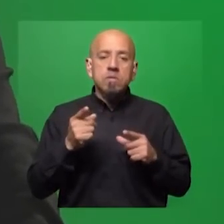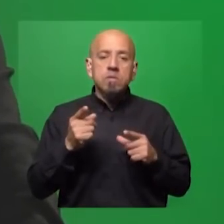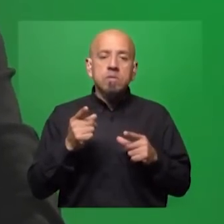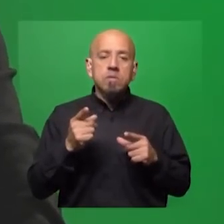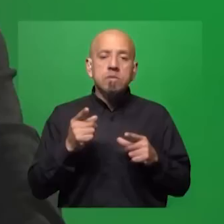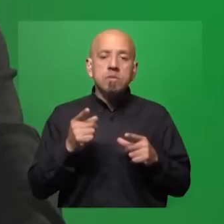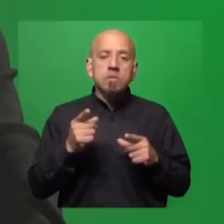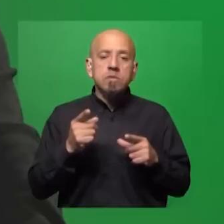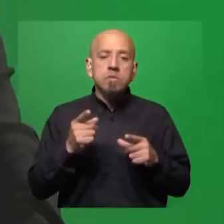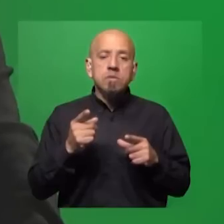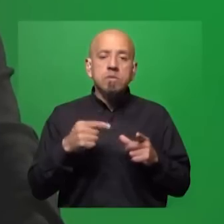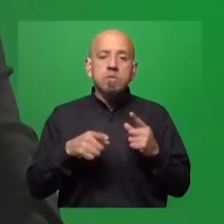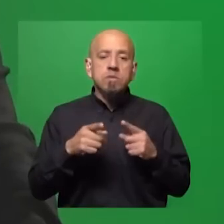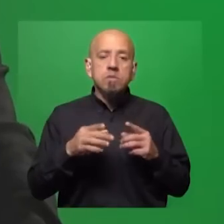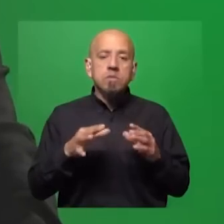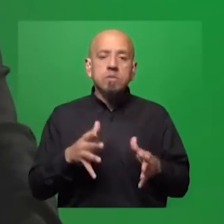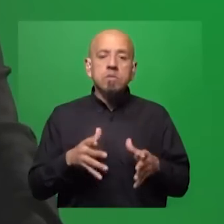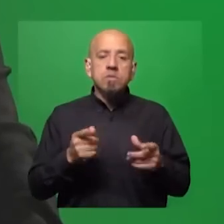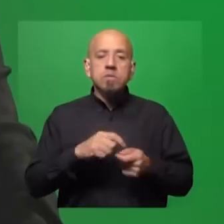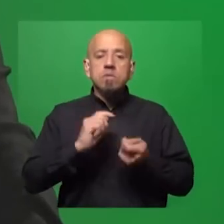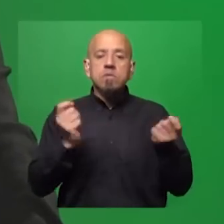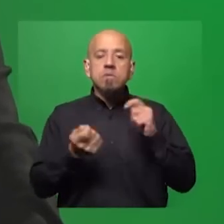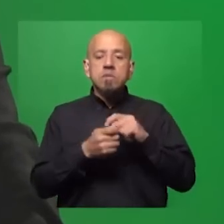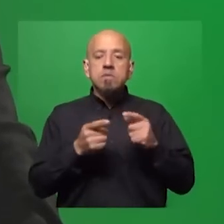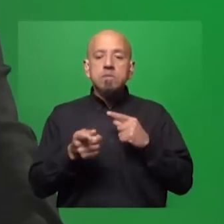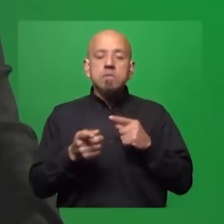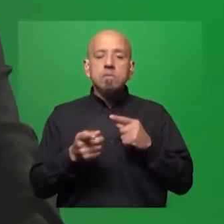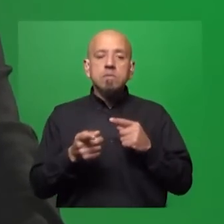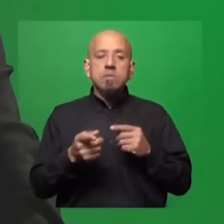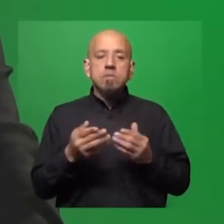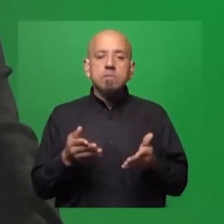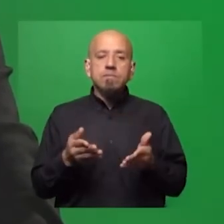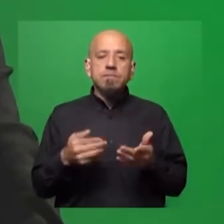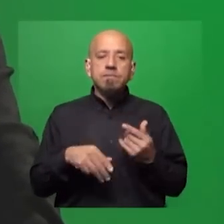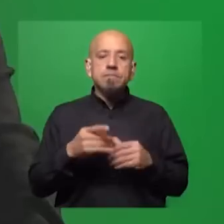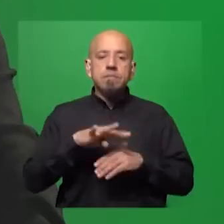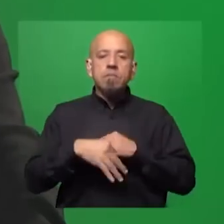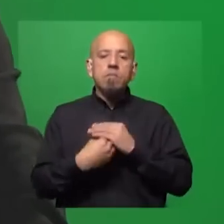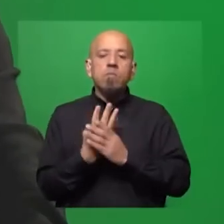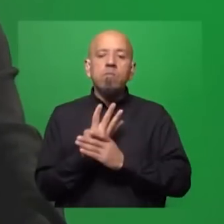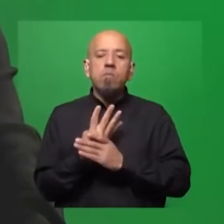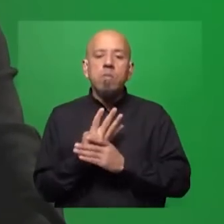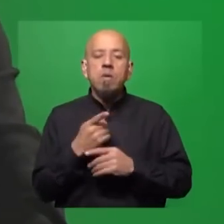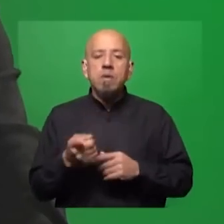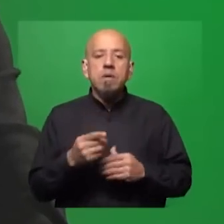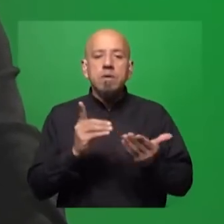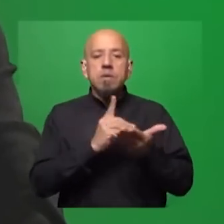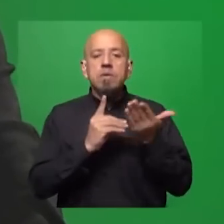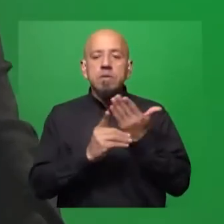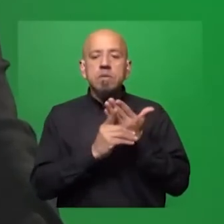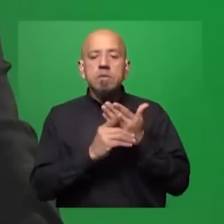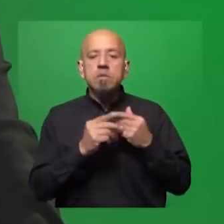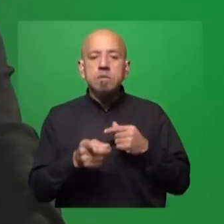ese cambio, ¿qué cambia de correlación de fuerzas en la región? ¿Cómo eso afectaría al Mercosur? ¿Cómo afectaría este proyecto de